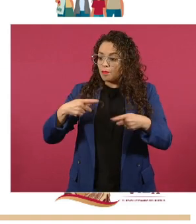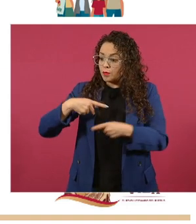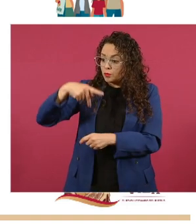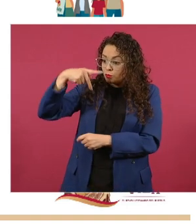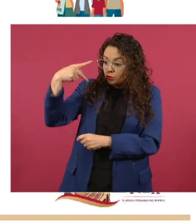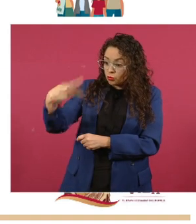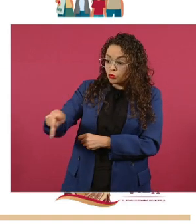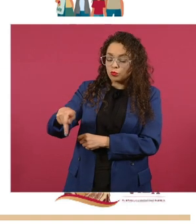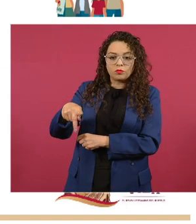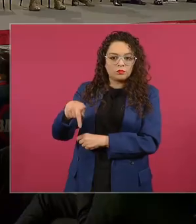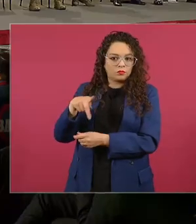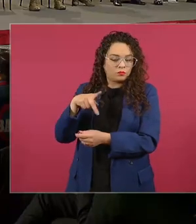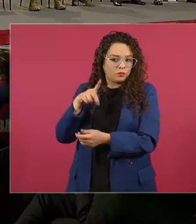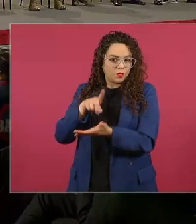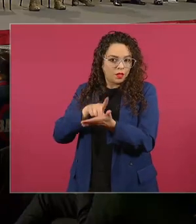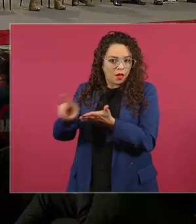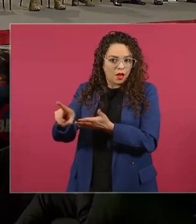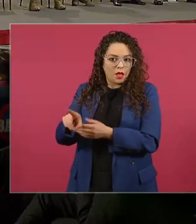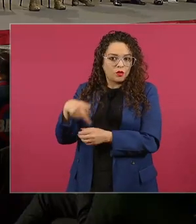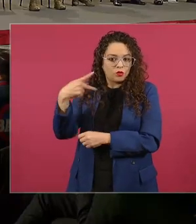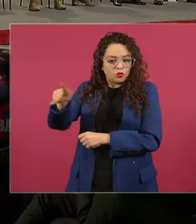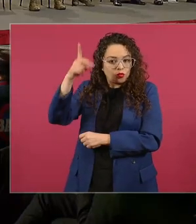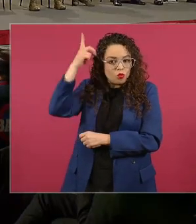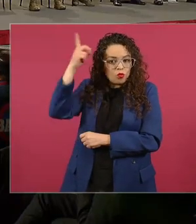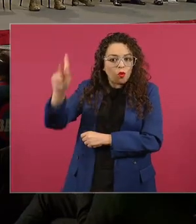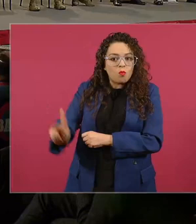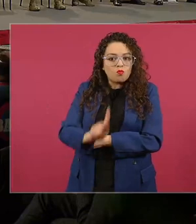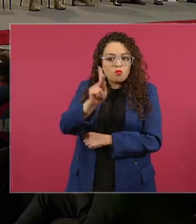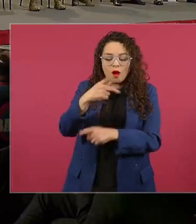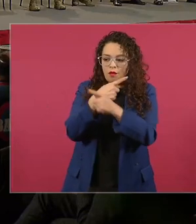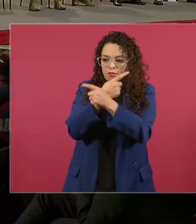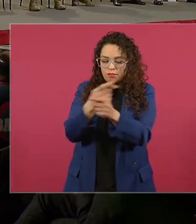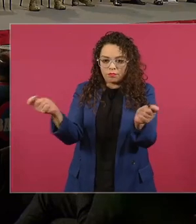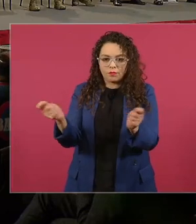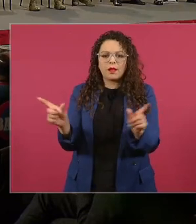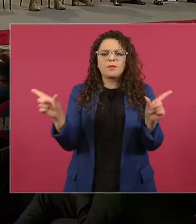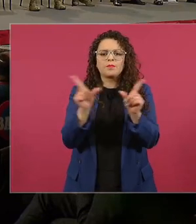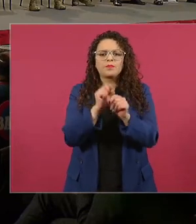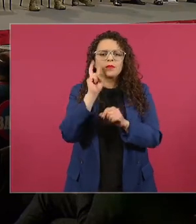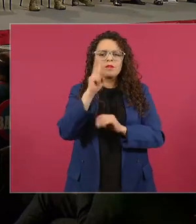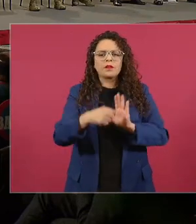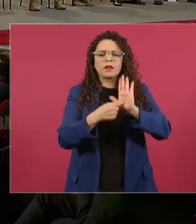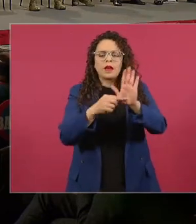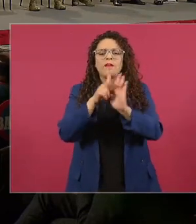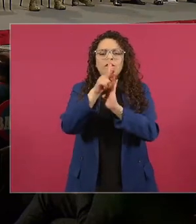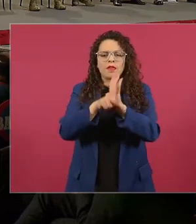corresponde. Si nos permite un video muy breve, presidente. Adelante.